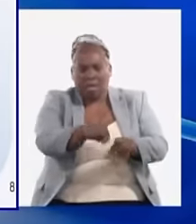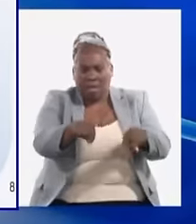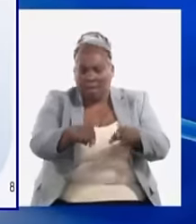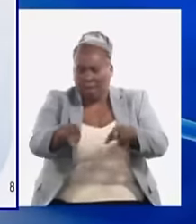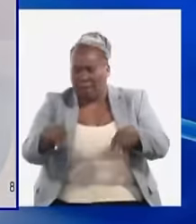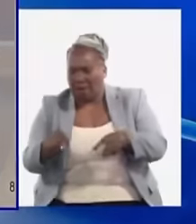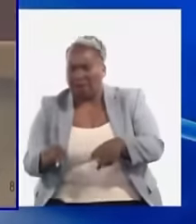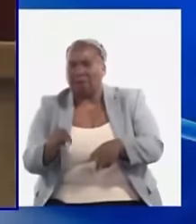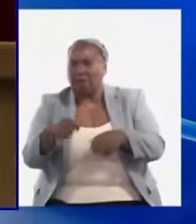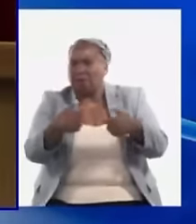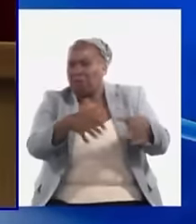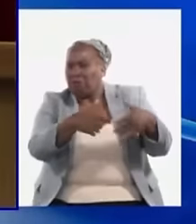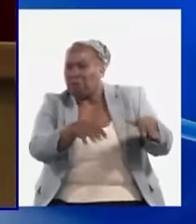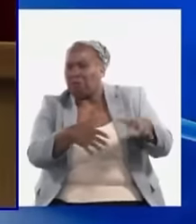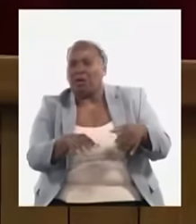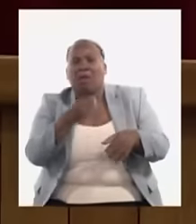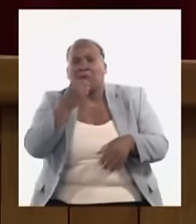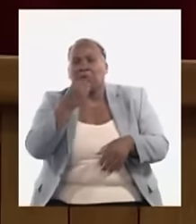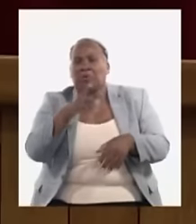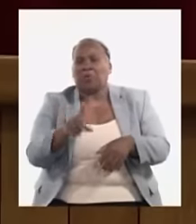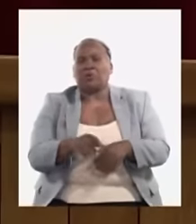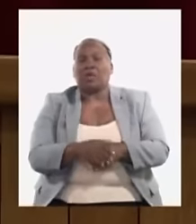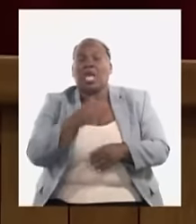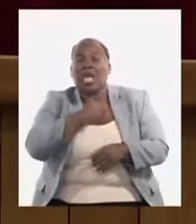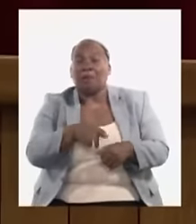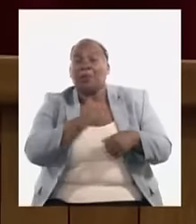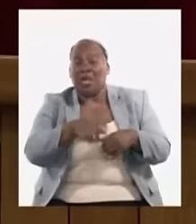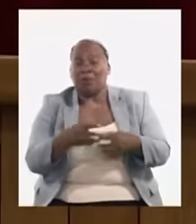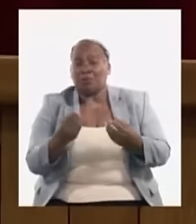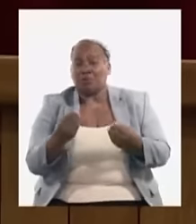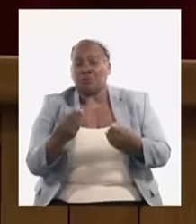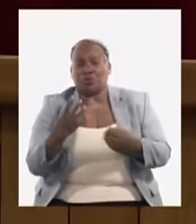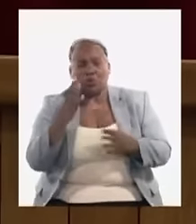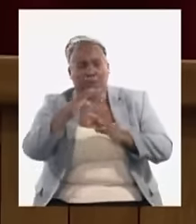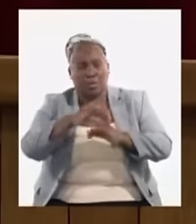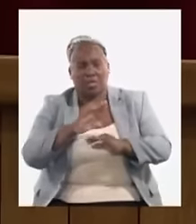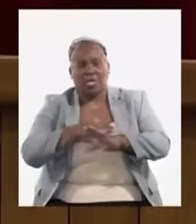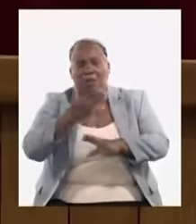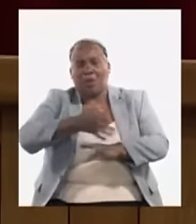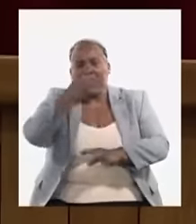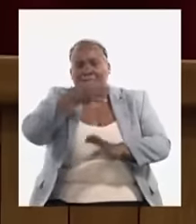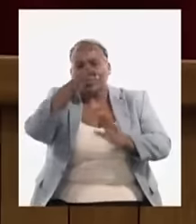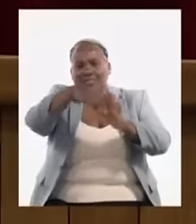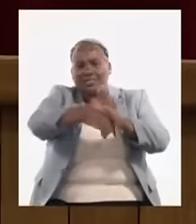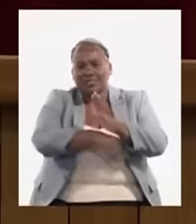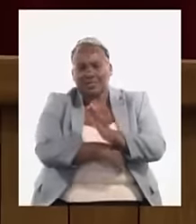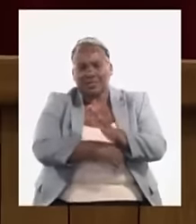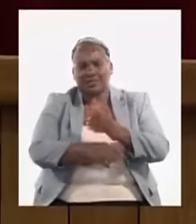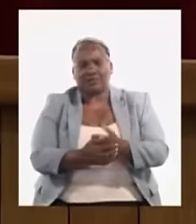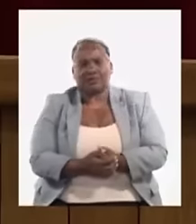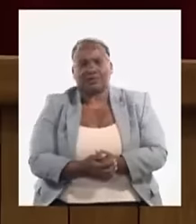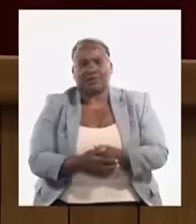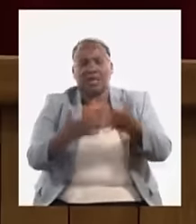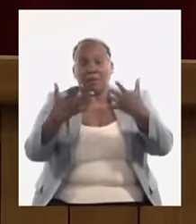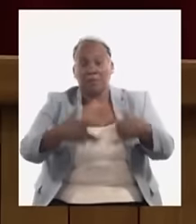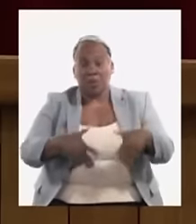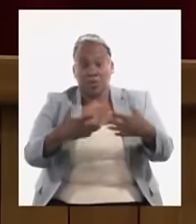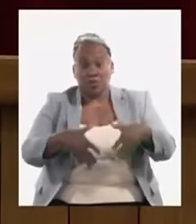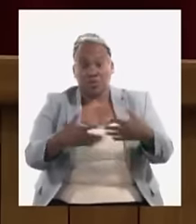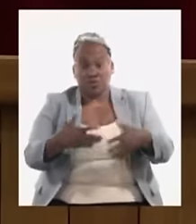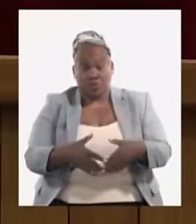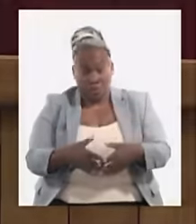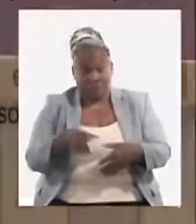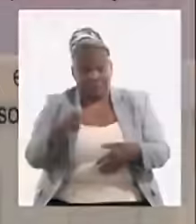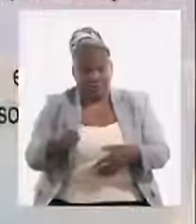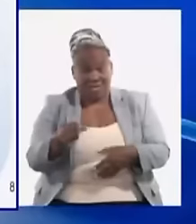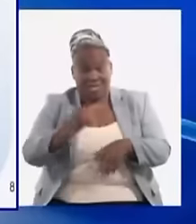Son todavía muy pocos los buenos ejemplos. Me referiré posteriormente a ello. La producción agroindustrial